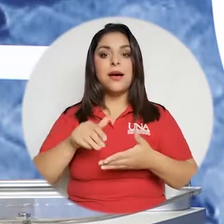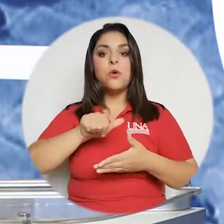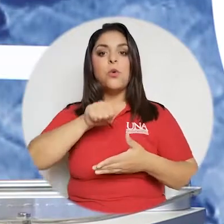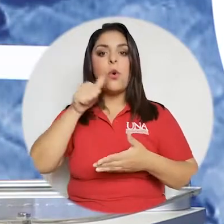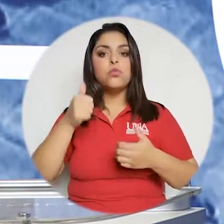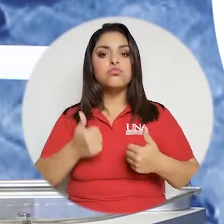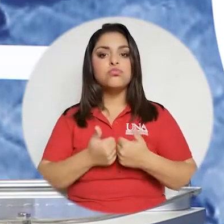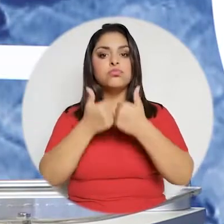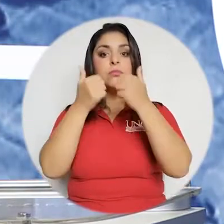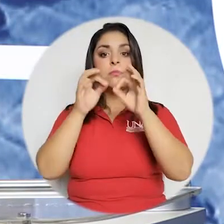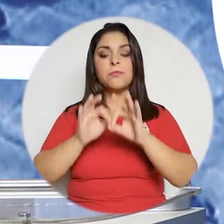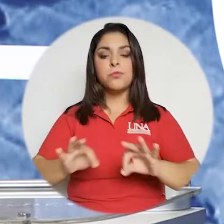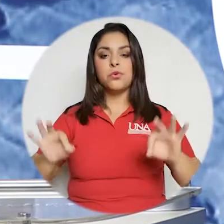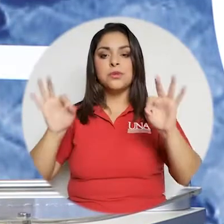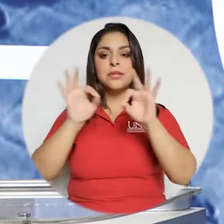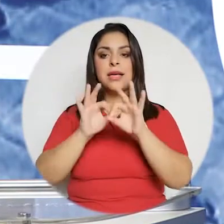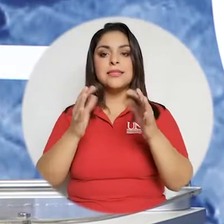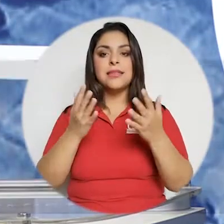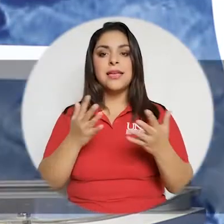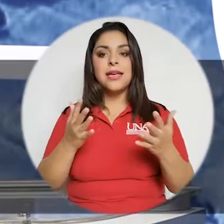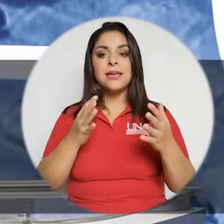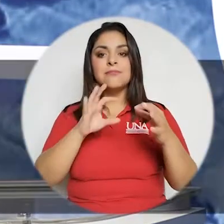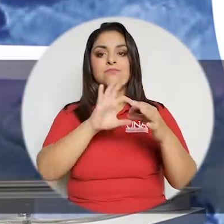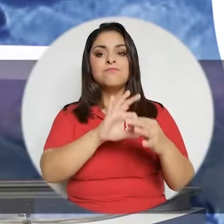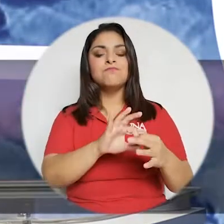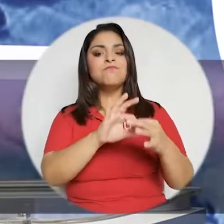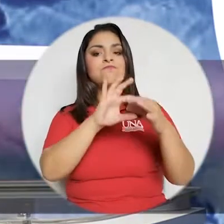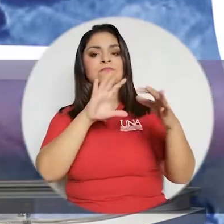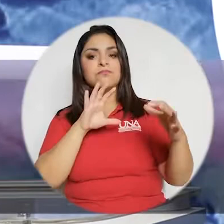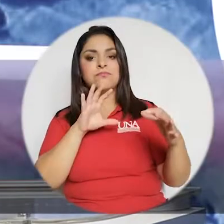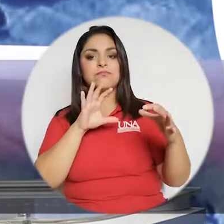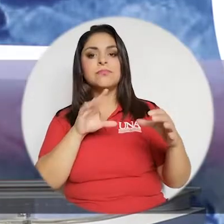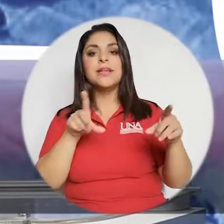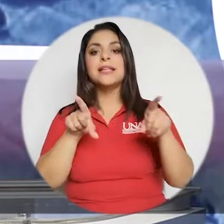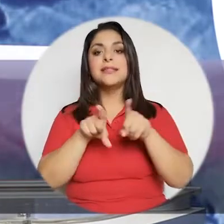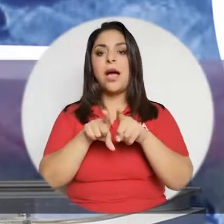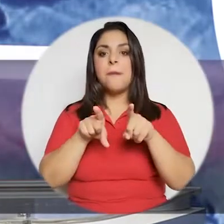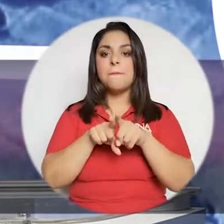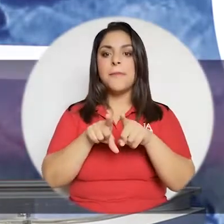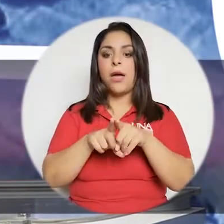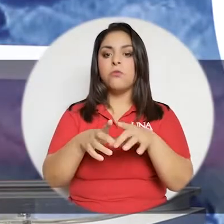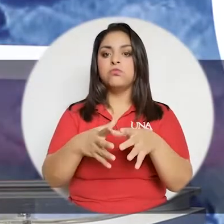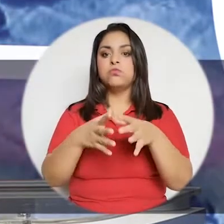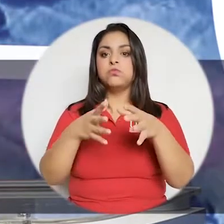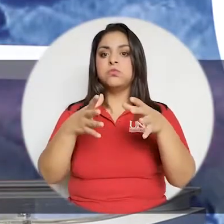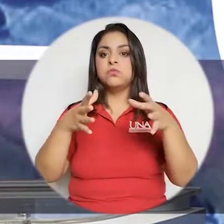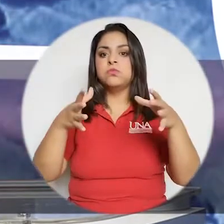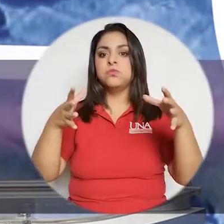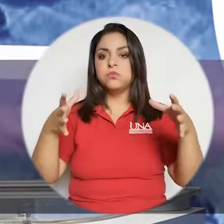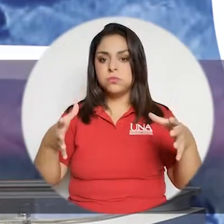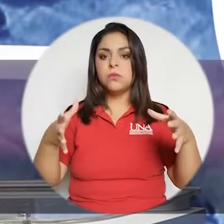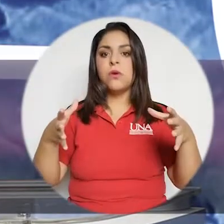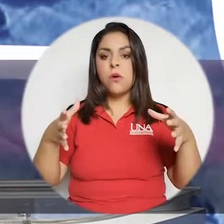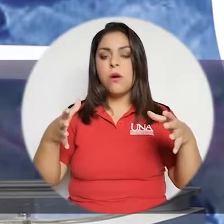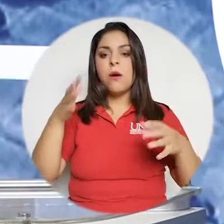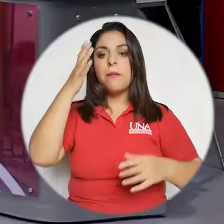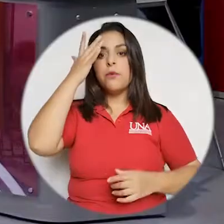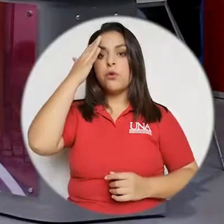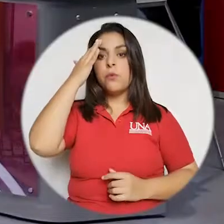también nos trae otro reto muy importante que esa desvinculación también aumentó